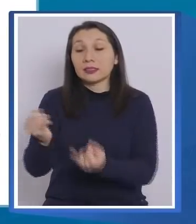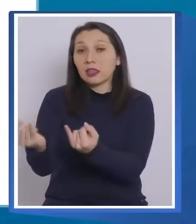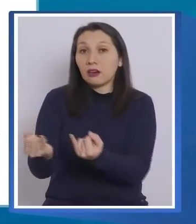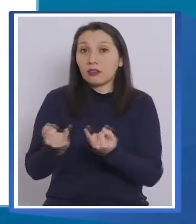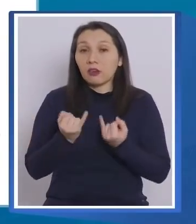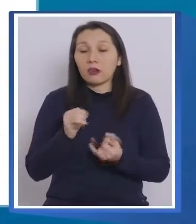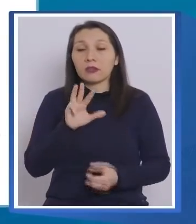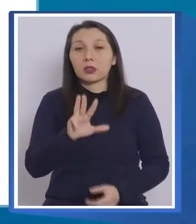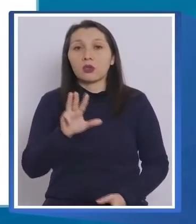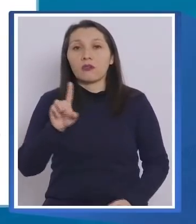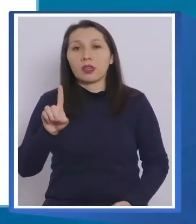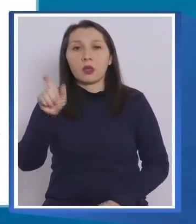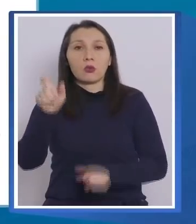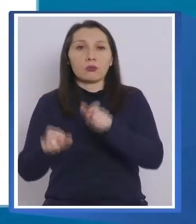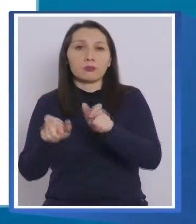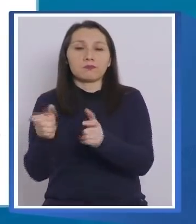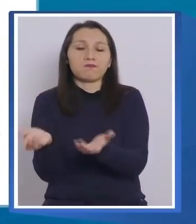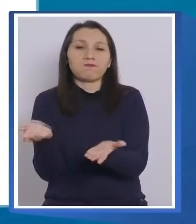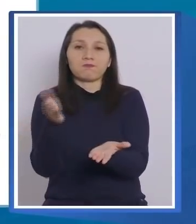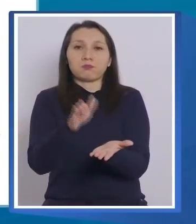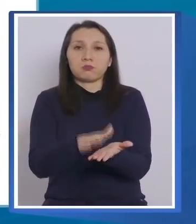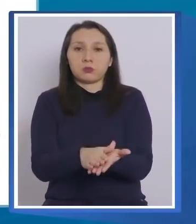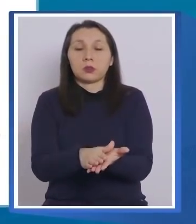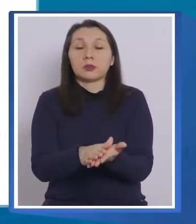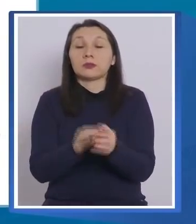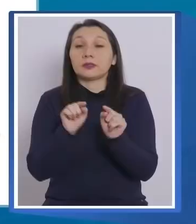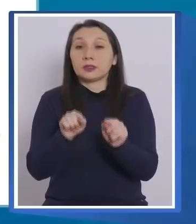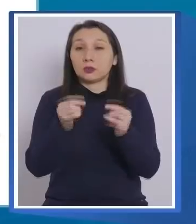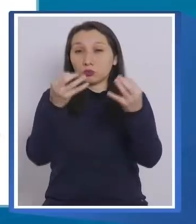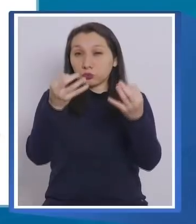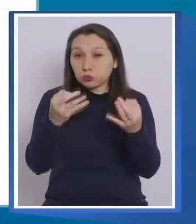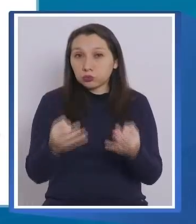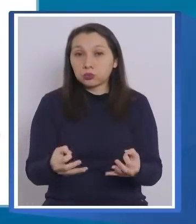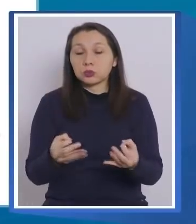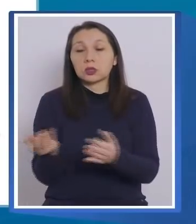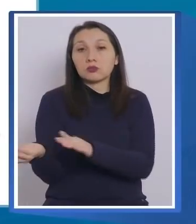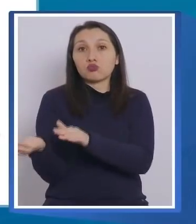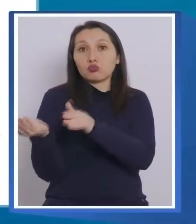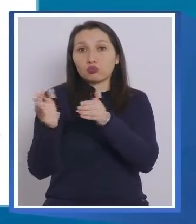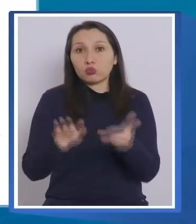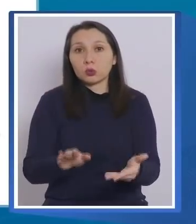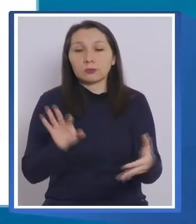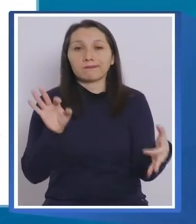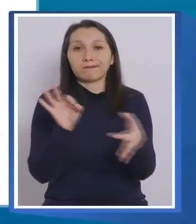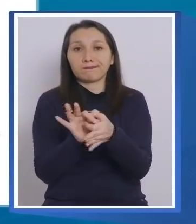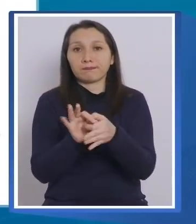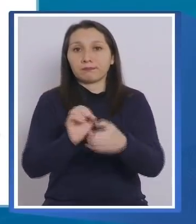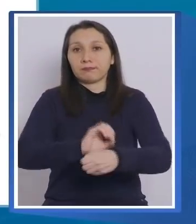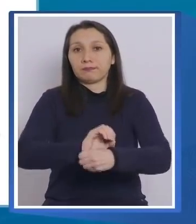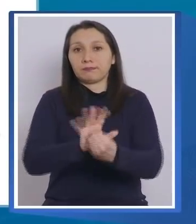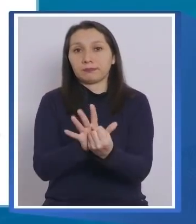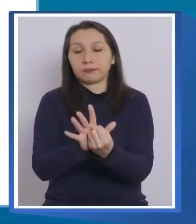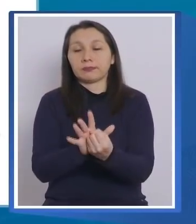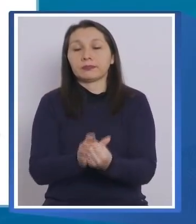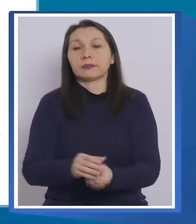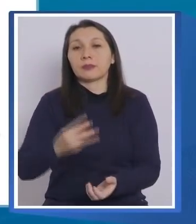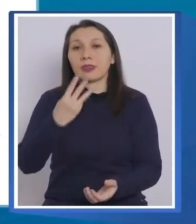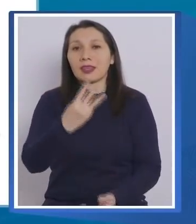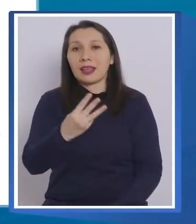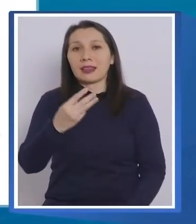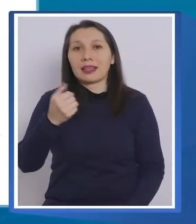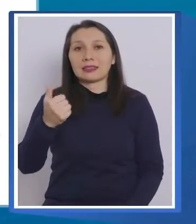91 pacientes fallecidos, con lo cual la cifra total de decesos asociados a COVID-19 asciende a